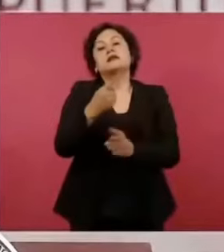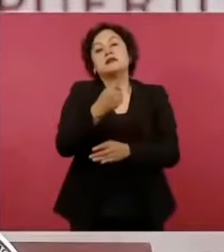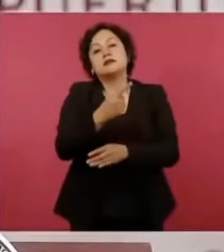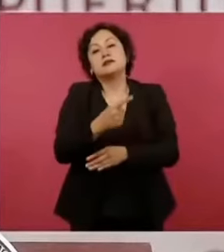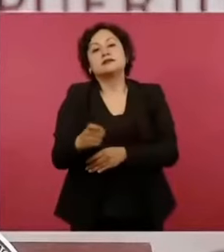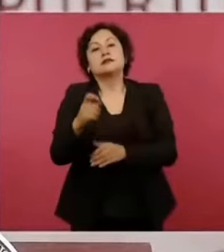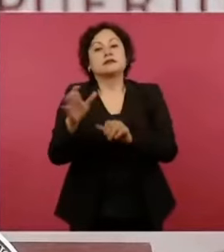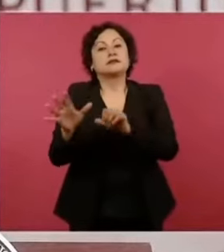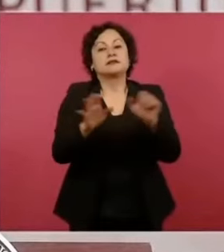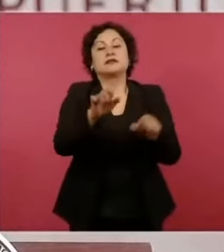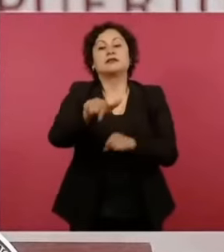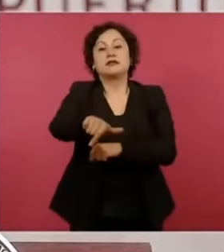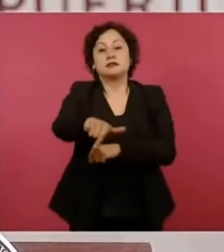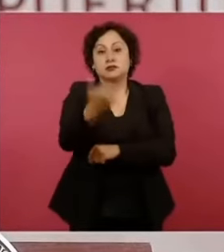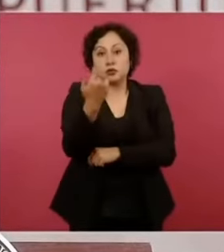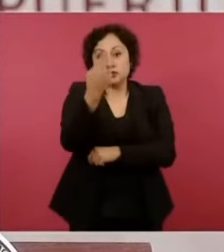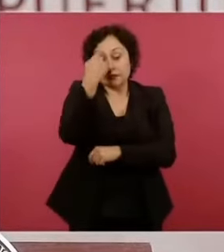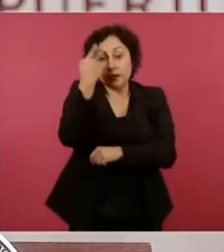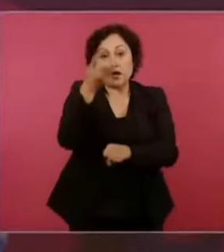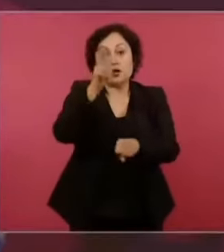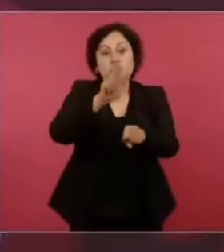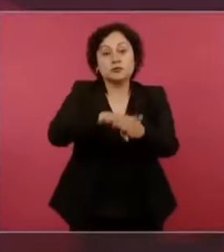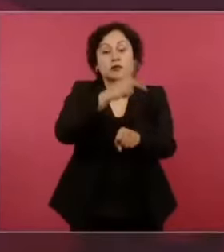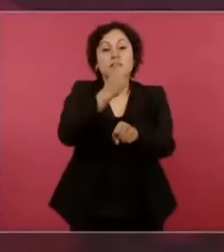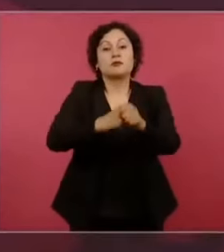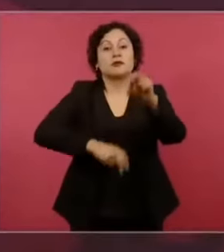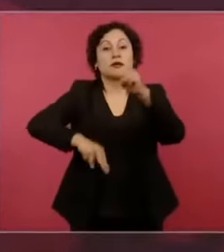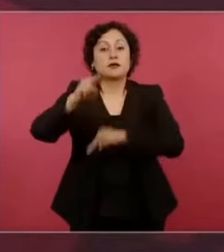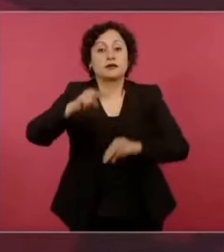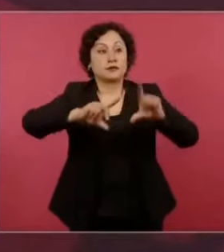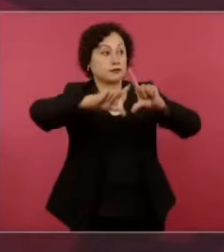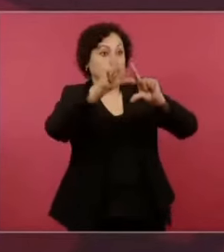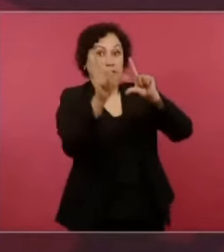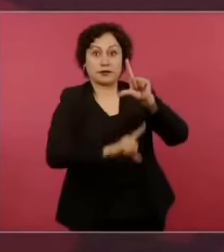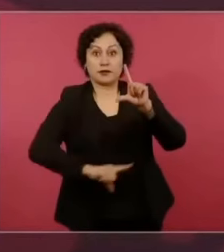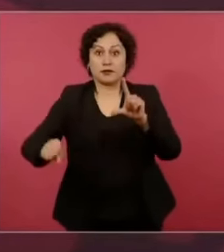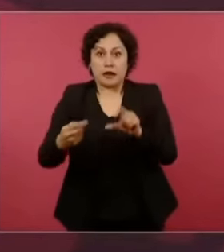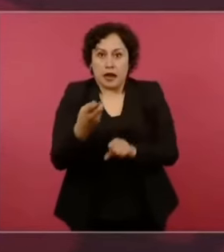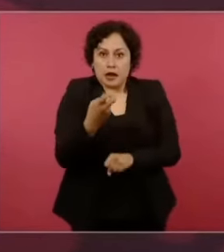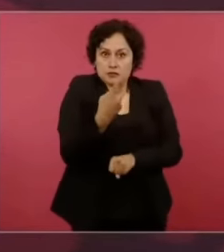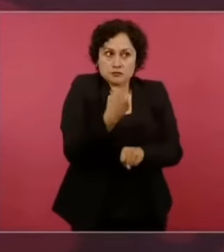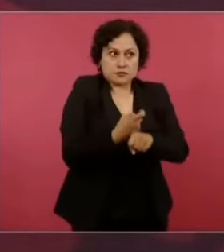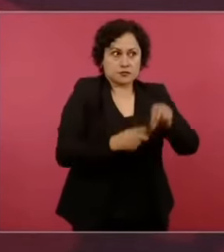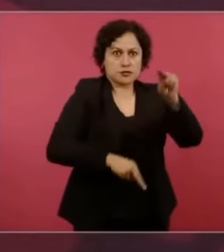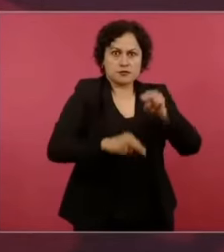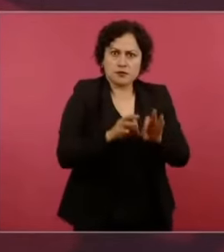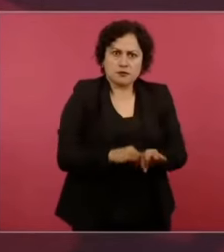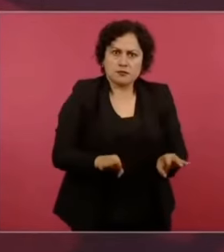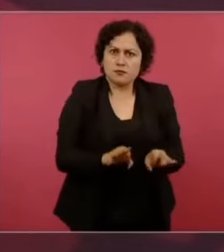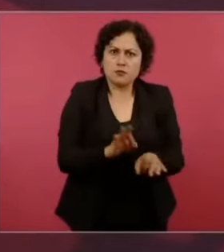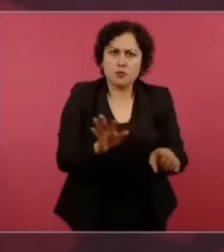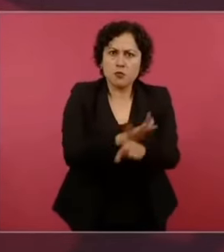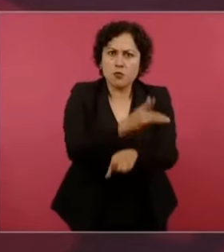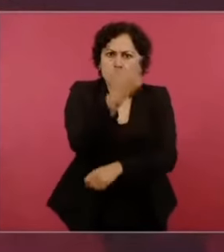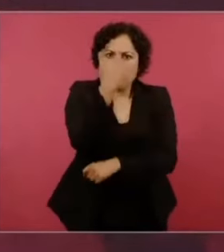país de primer nivel. ¿Por qué es importante? Porque es en el primer nivel de atención donde se aborda